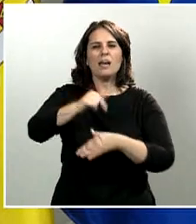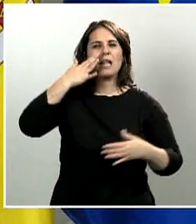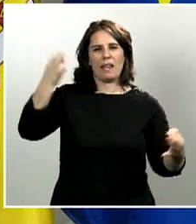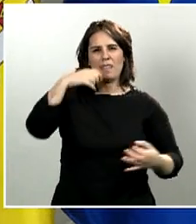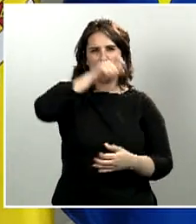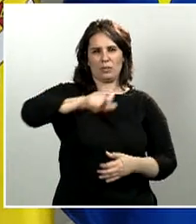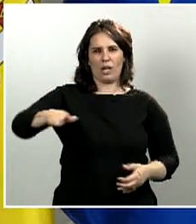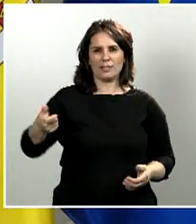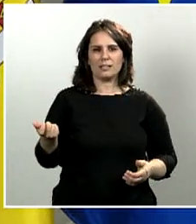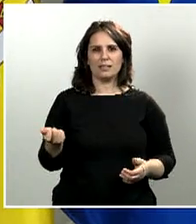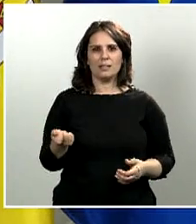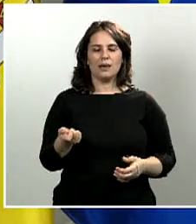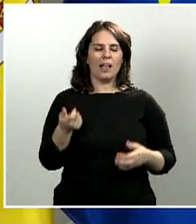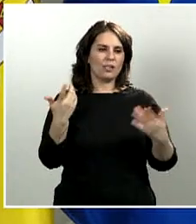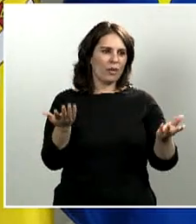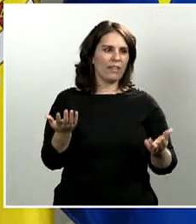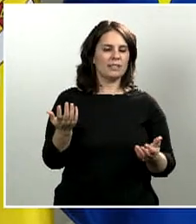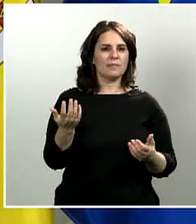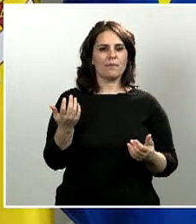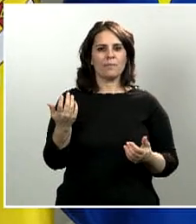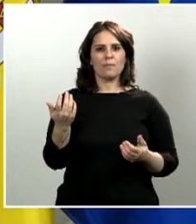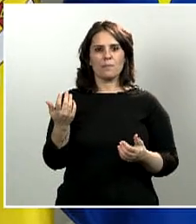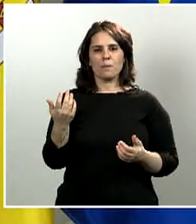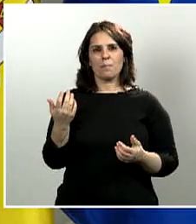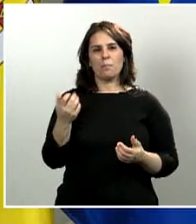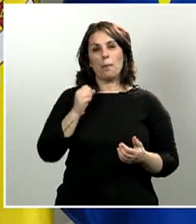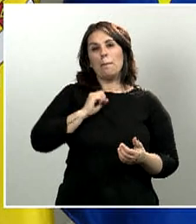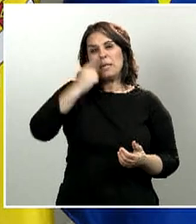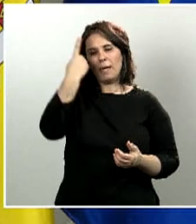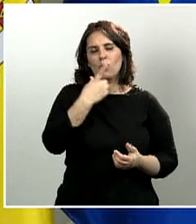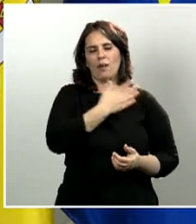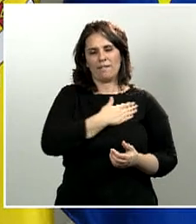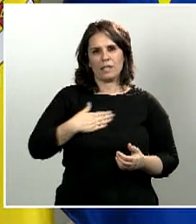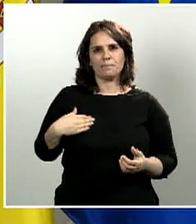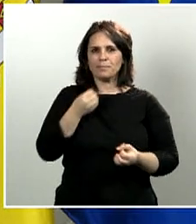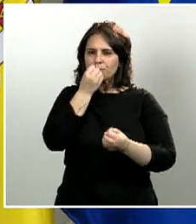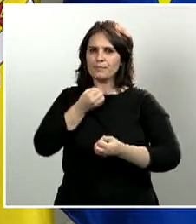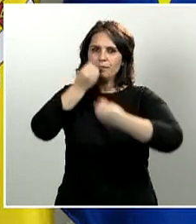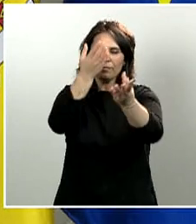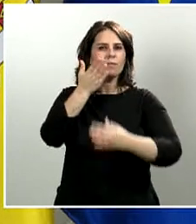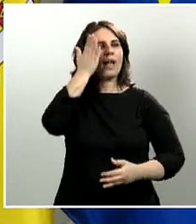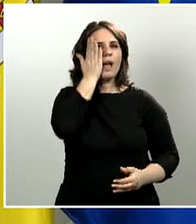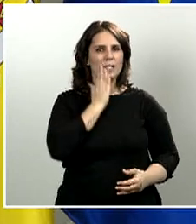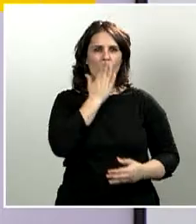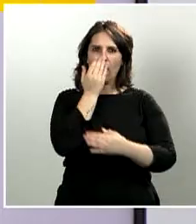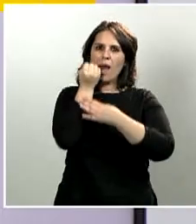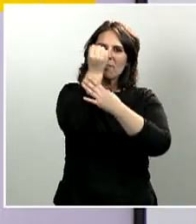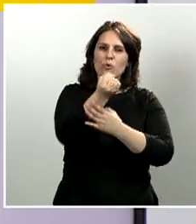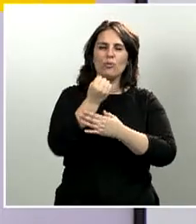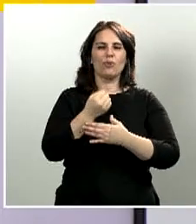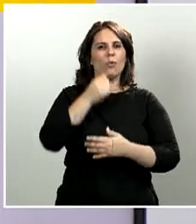antes de entrar en la sustancia, sí me gustaría enviar un mensaje de cariño y de apoyo a todas las personas que